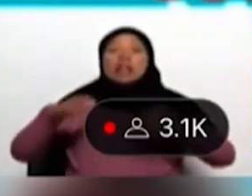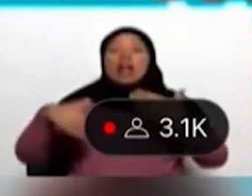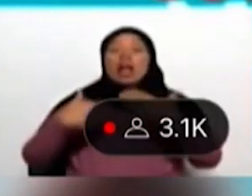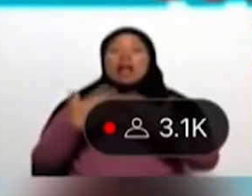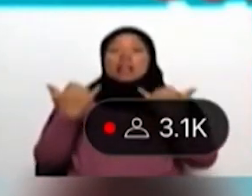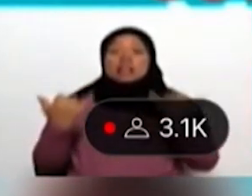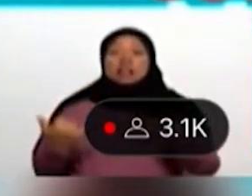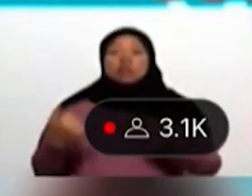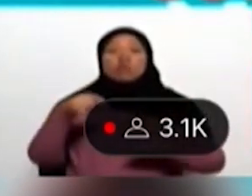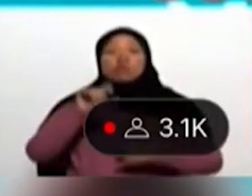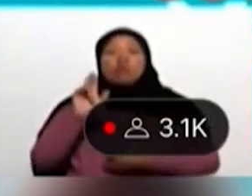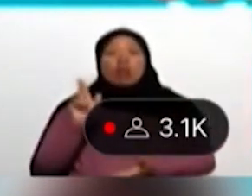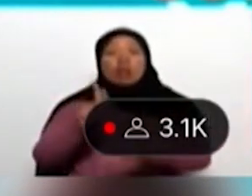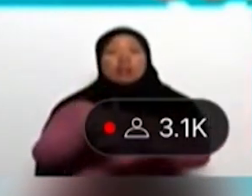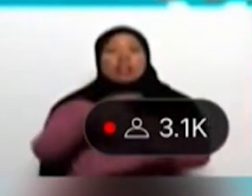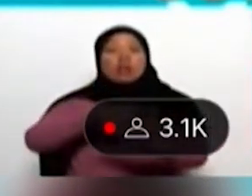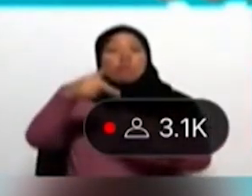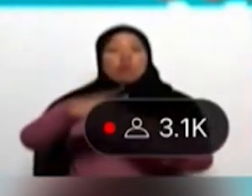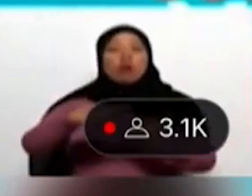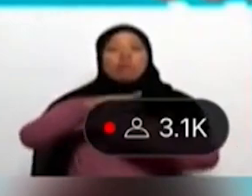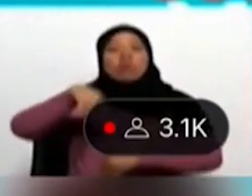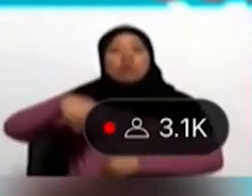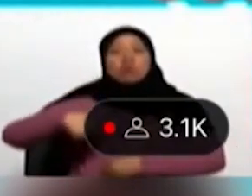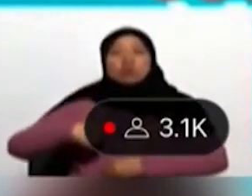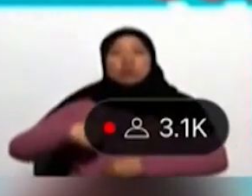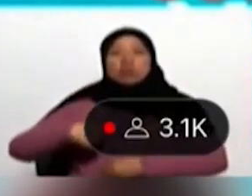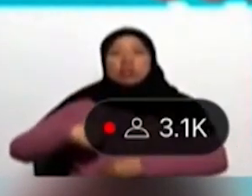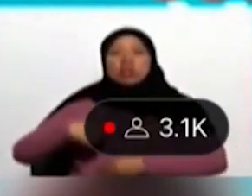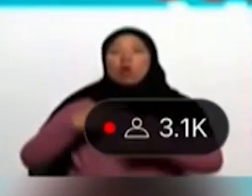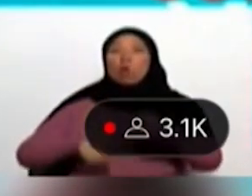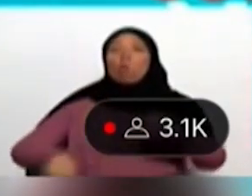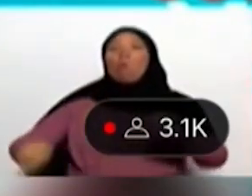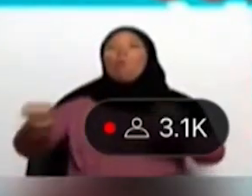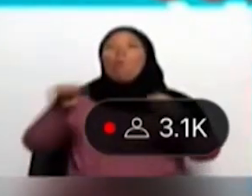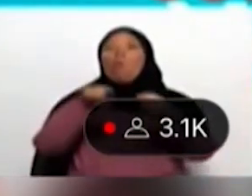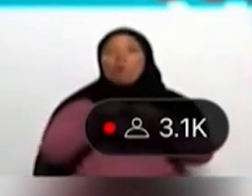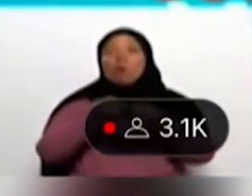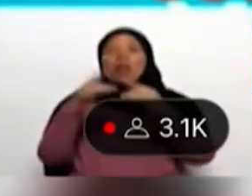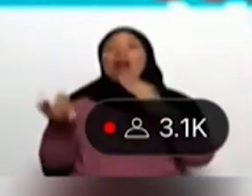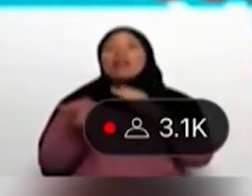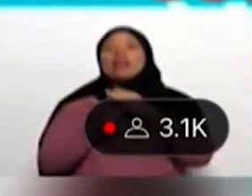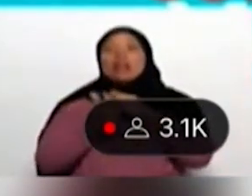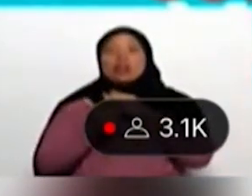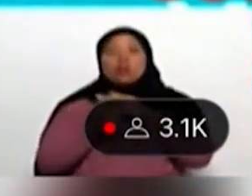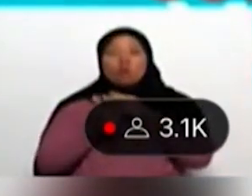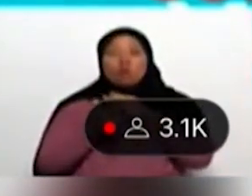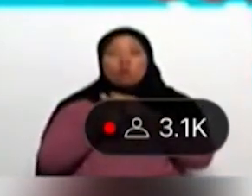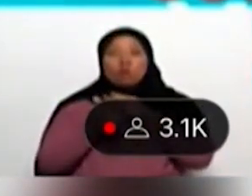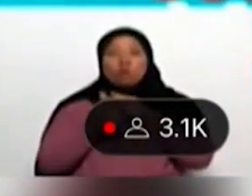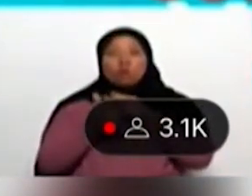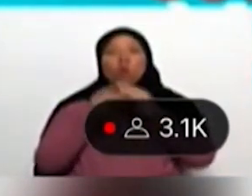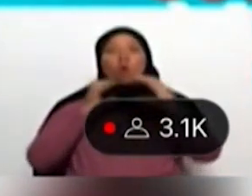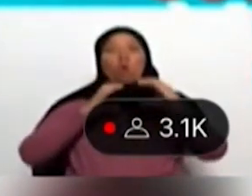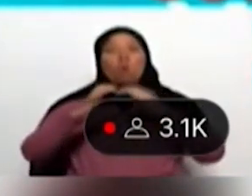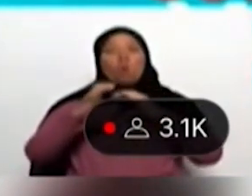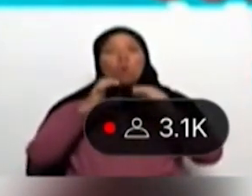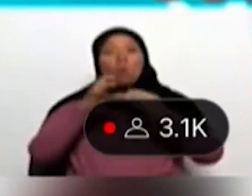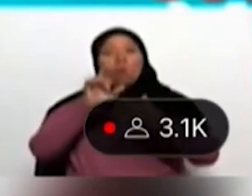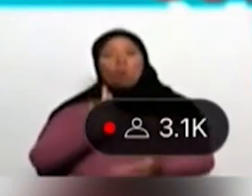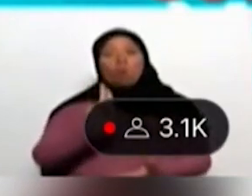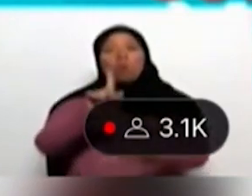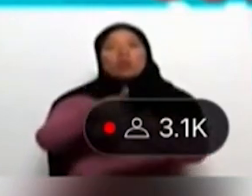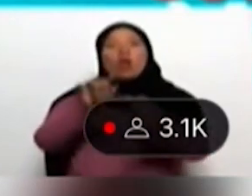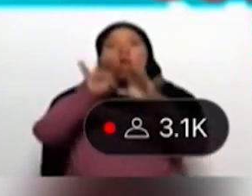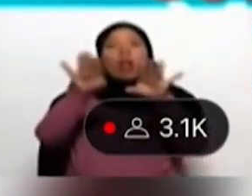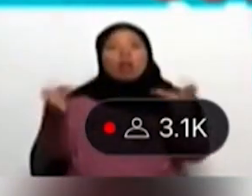Ejecutivo. Para Global 80, Bárbara Maoli. Nosotros a la vanguardia tecnológica de las cosas que van apareciendo